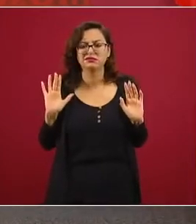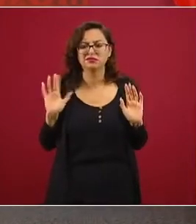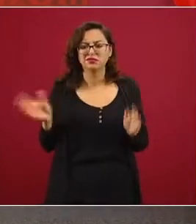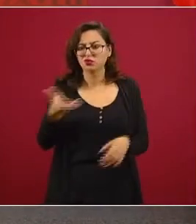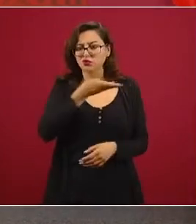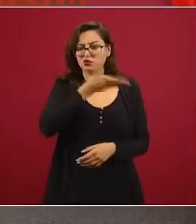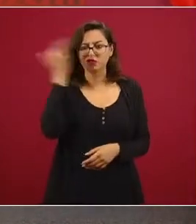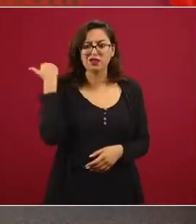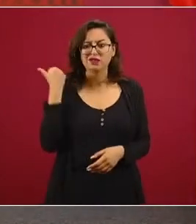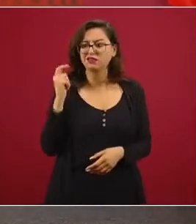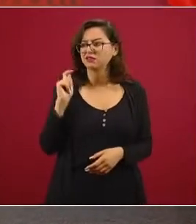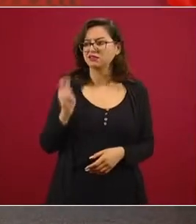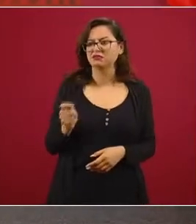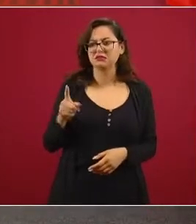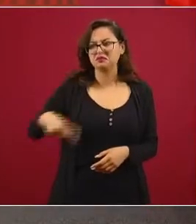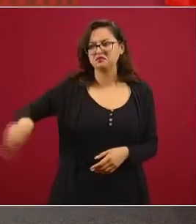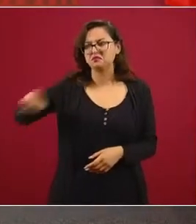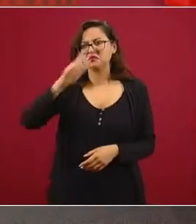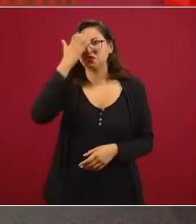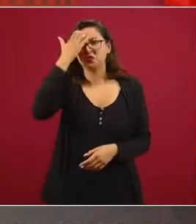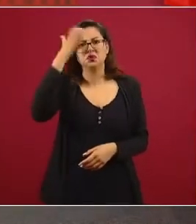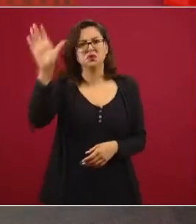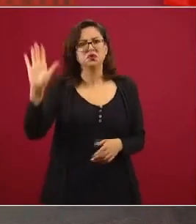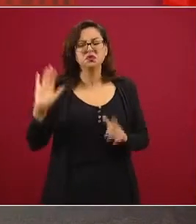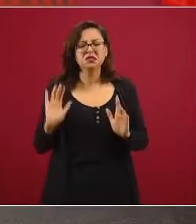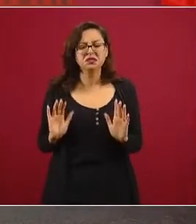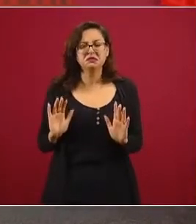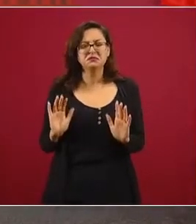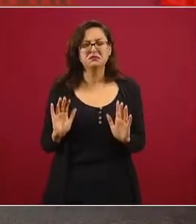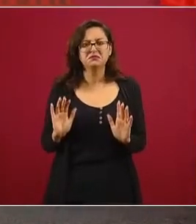a su vida pública y hasta